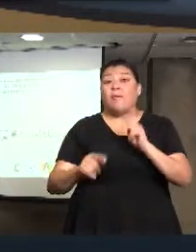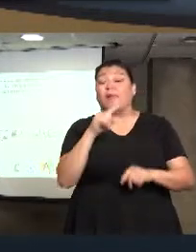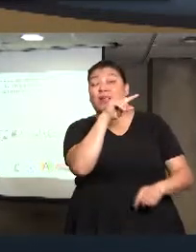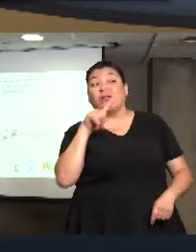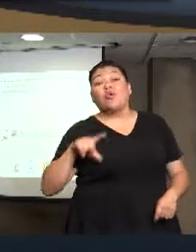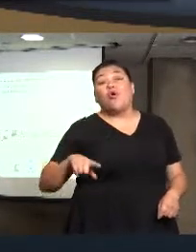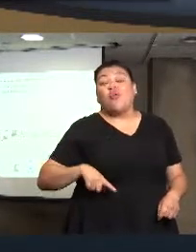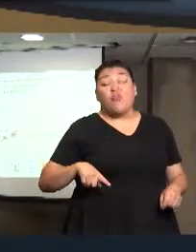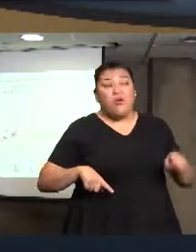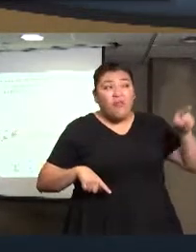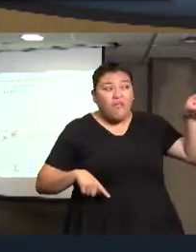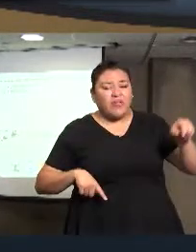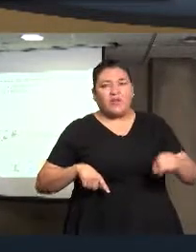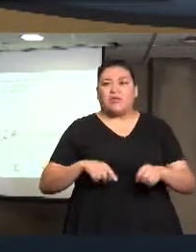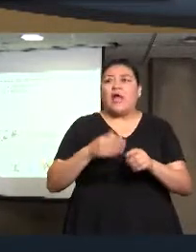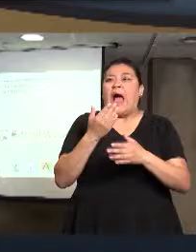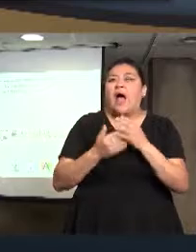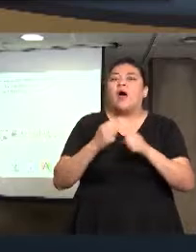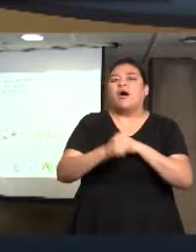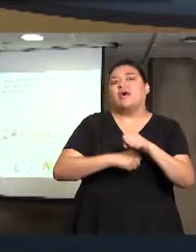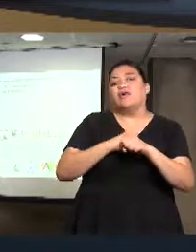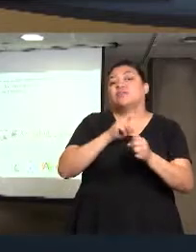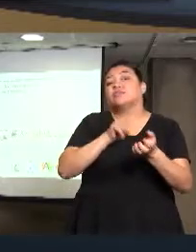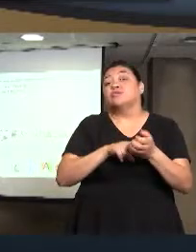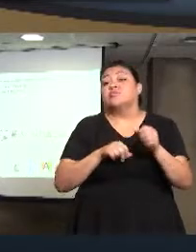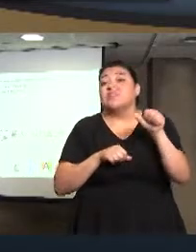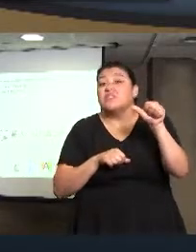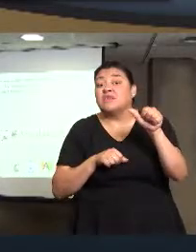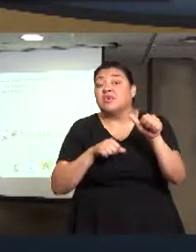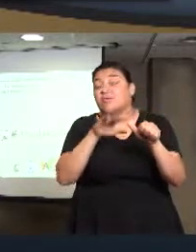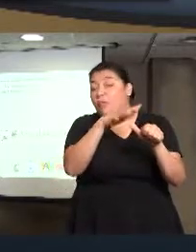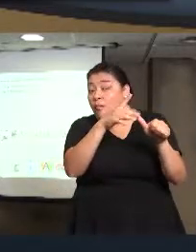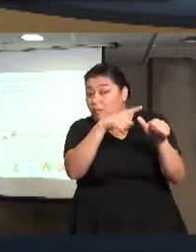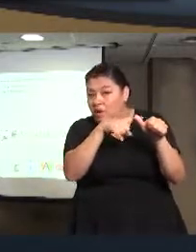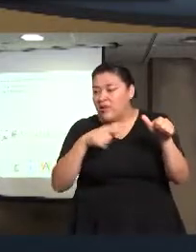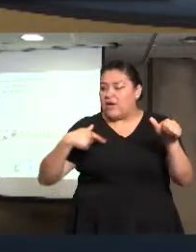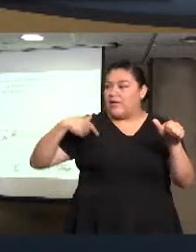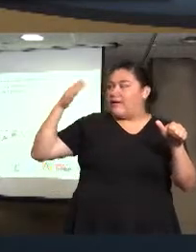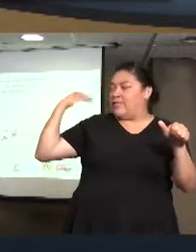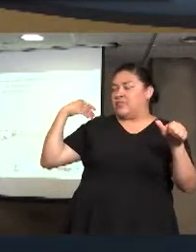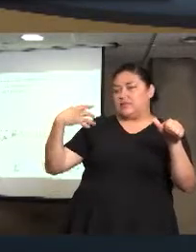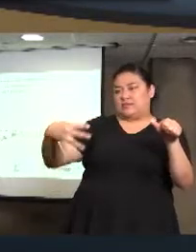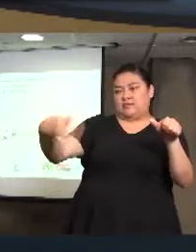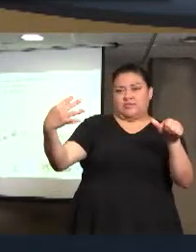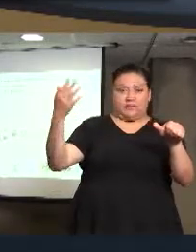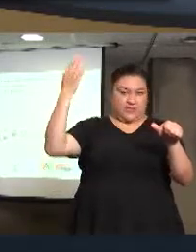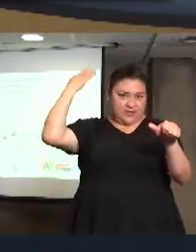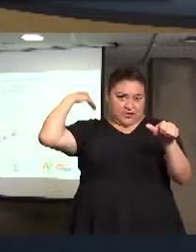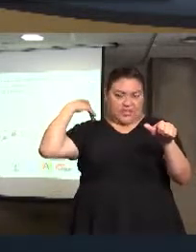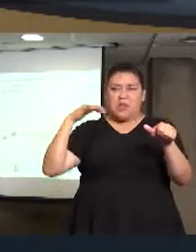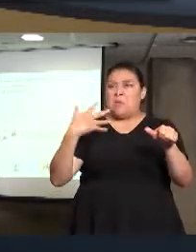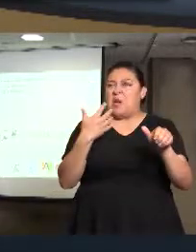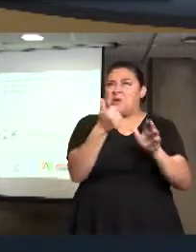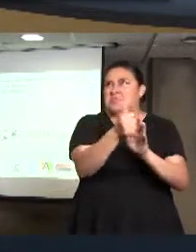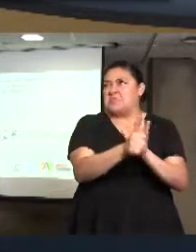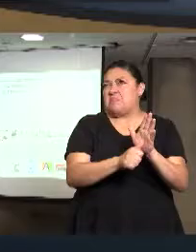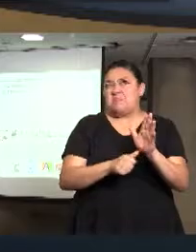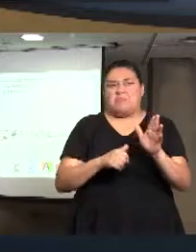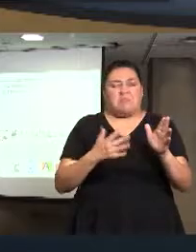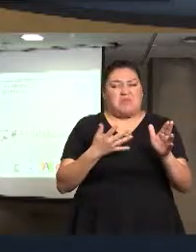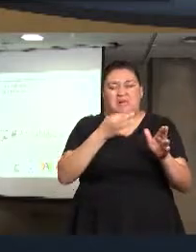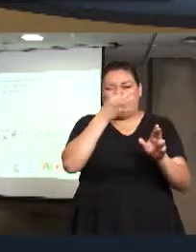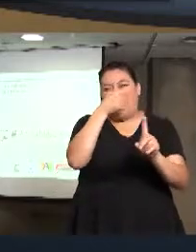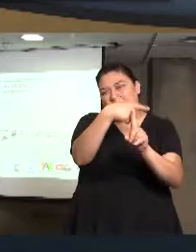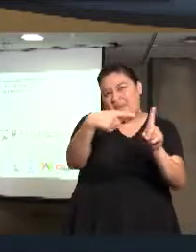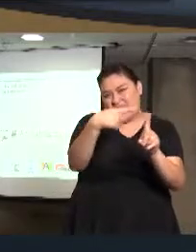las recientes, ya que estamos en el 2016, a mediados del 2016, principalmente ya seis meses del 2017, entonces